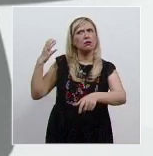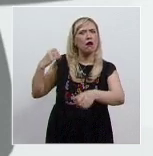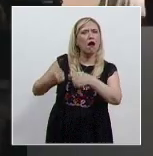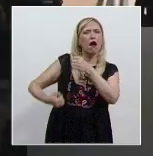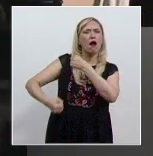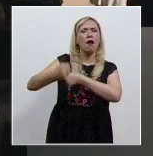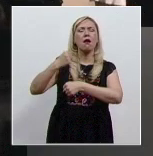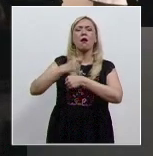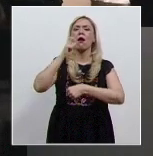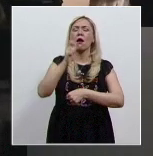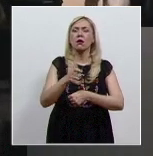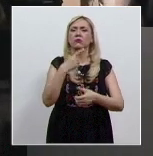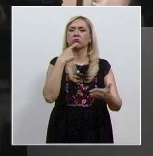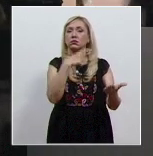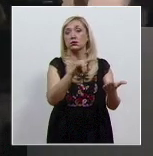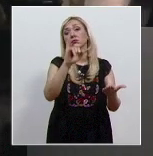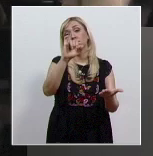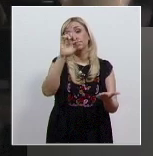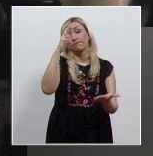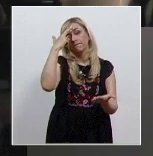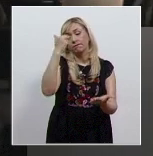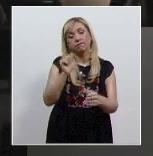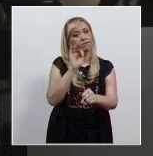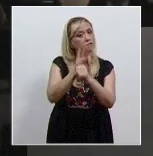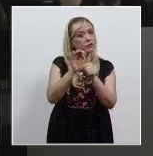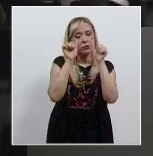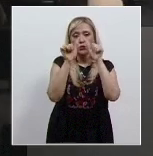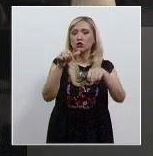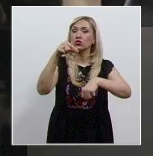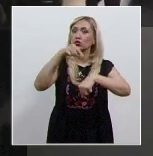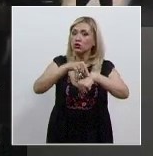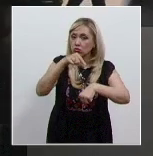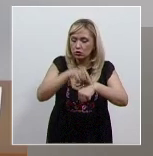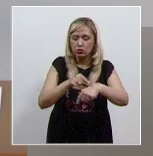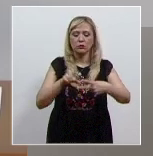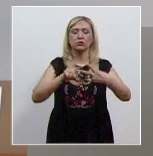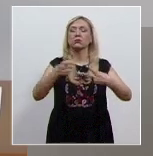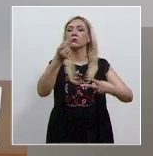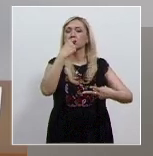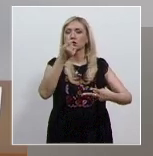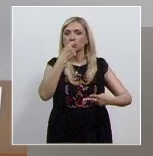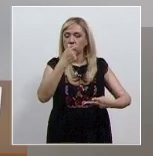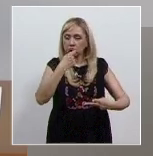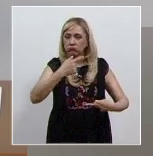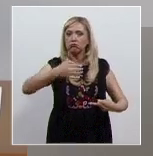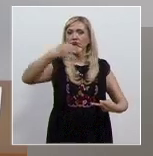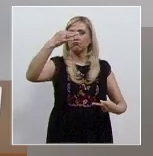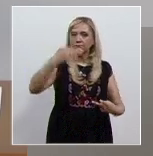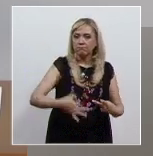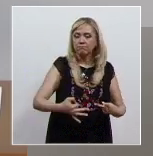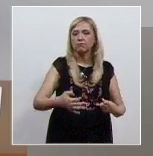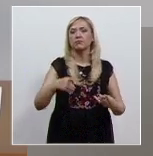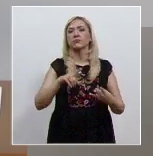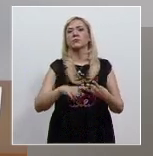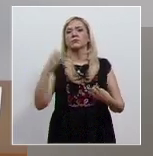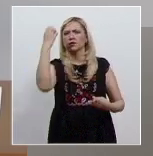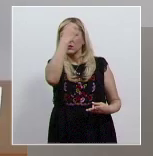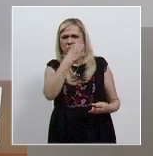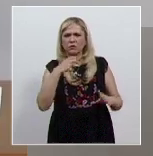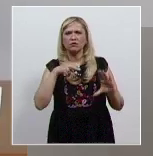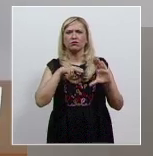en los que se reclama proteger el derecho de acceso a la salud, dotación de medicamentos y realización de procedimientos.